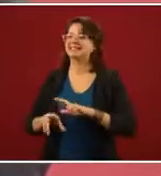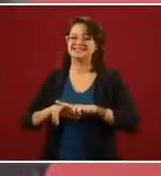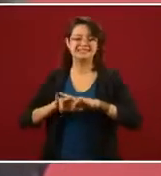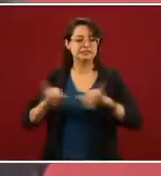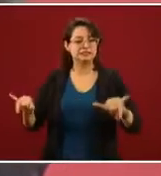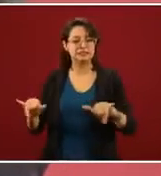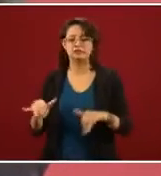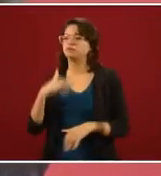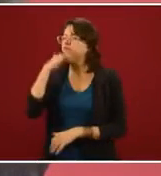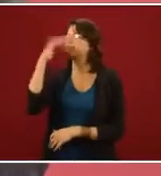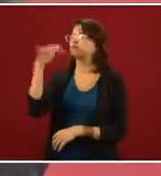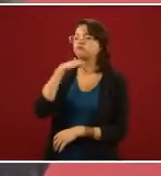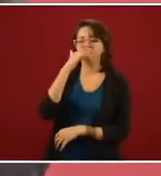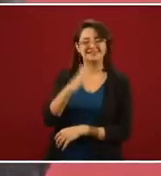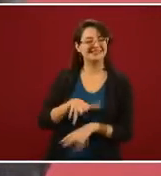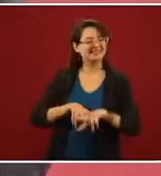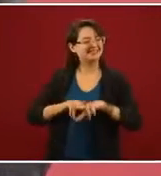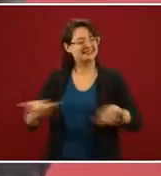menos corrupción,